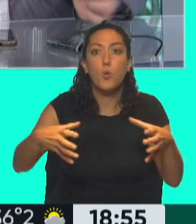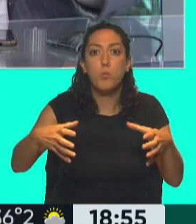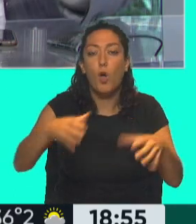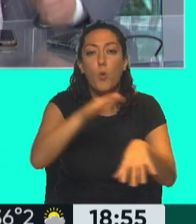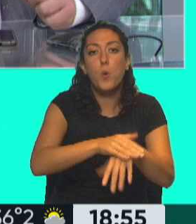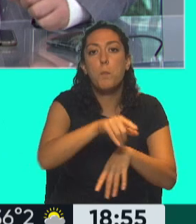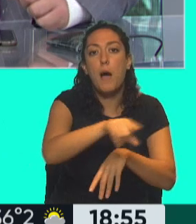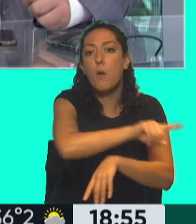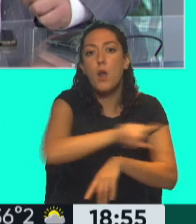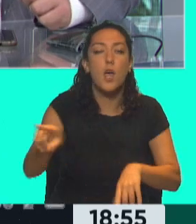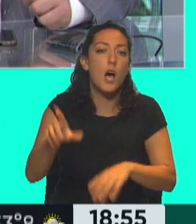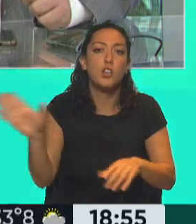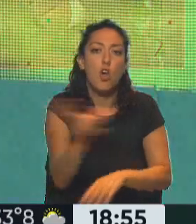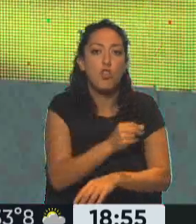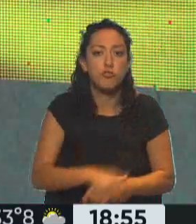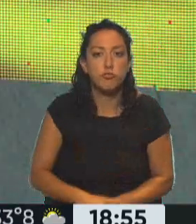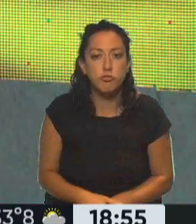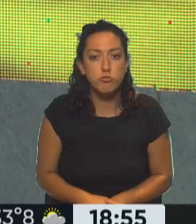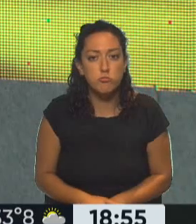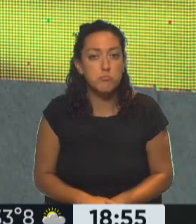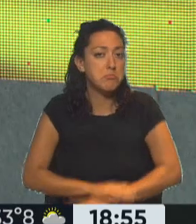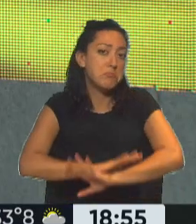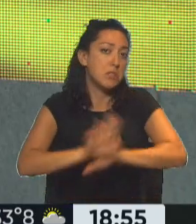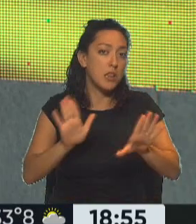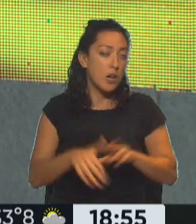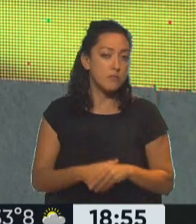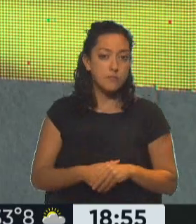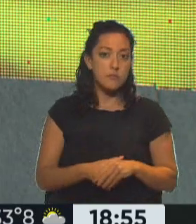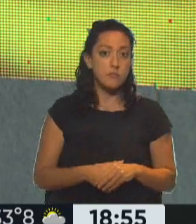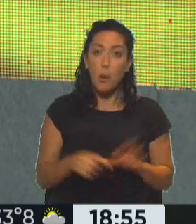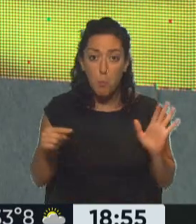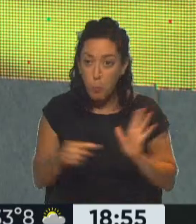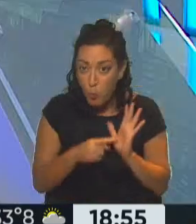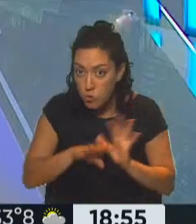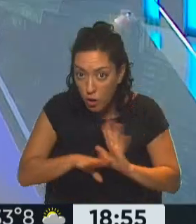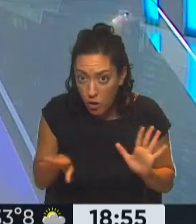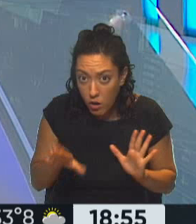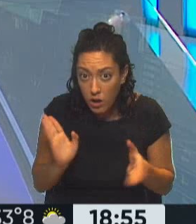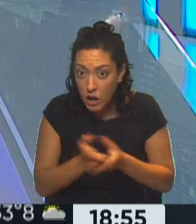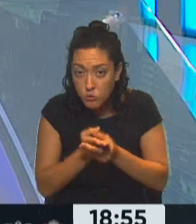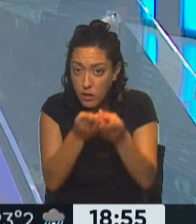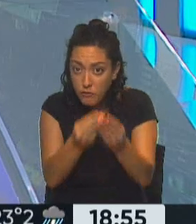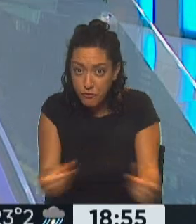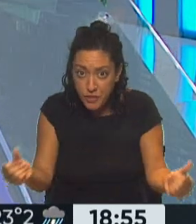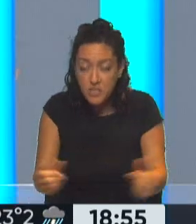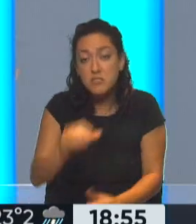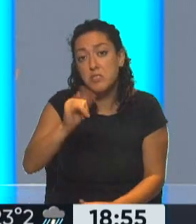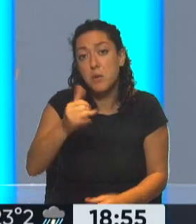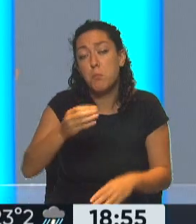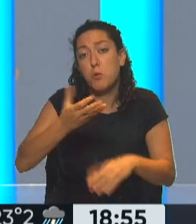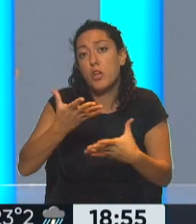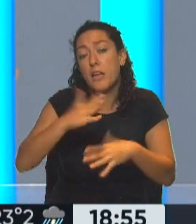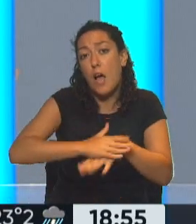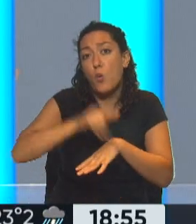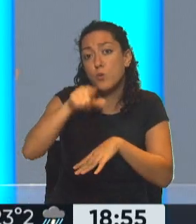aquí no ha pasado nada. ¿Y este es, digamos, el punto final de la causa? es el punto final de la causa porque la única acusación era la